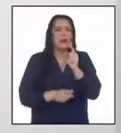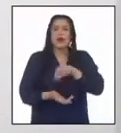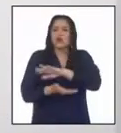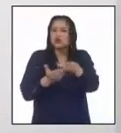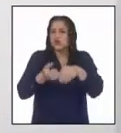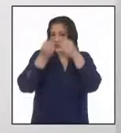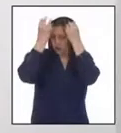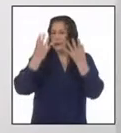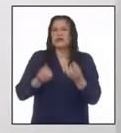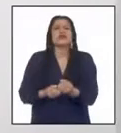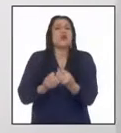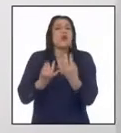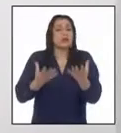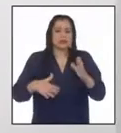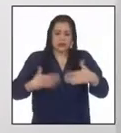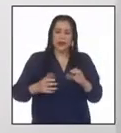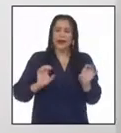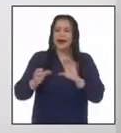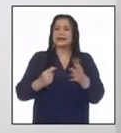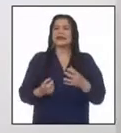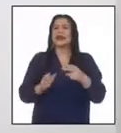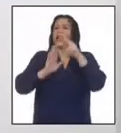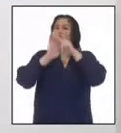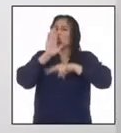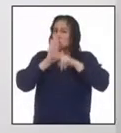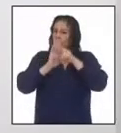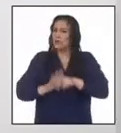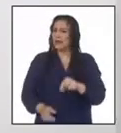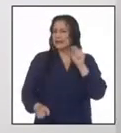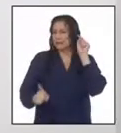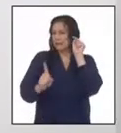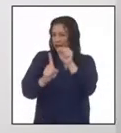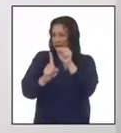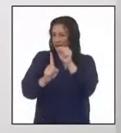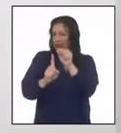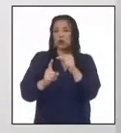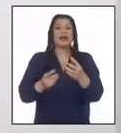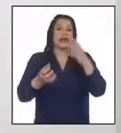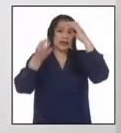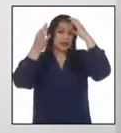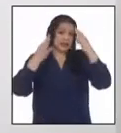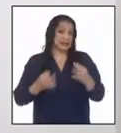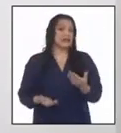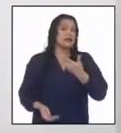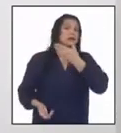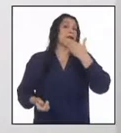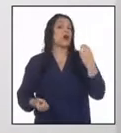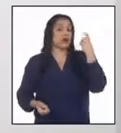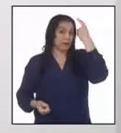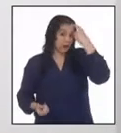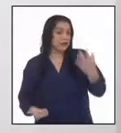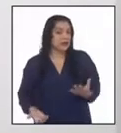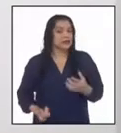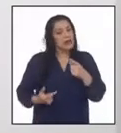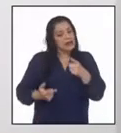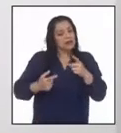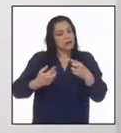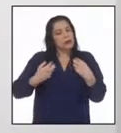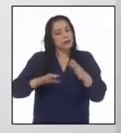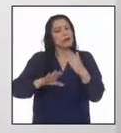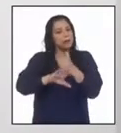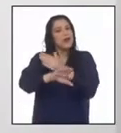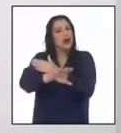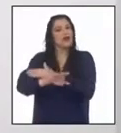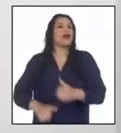esa información se pueden adoptar medidas oportunas y tomar mejores decisiones, lo cual permite mejorar el